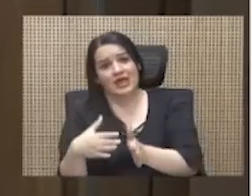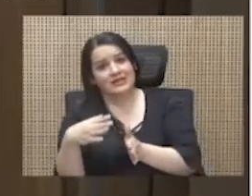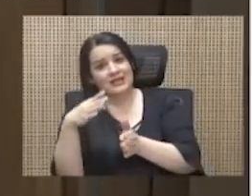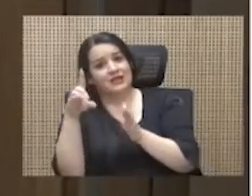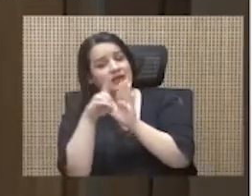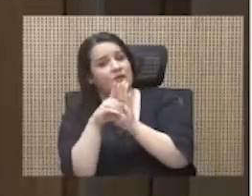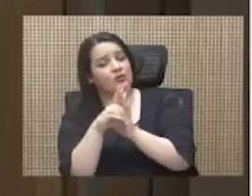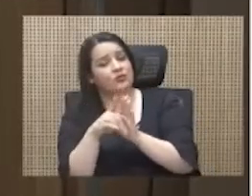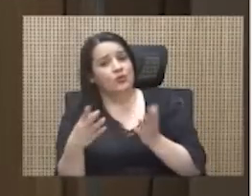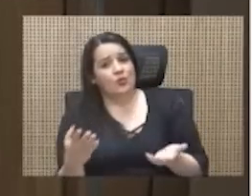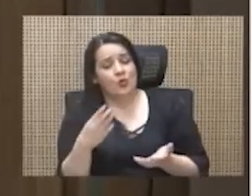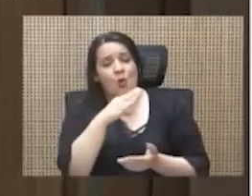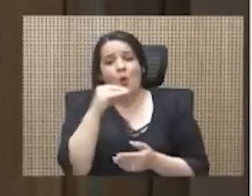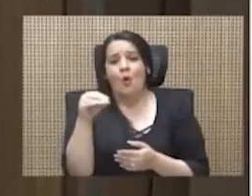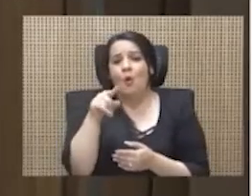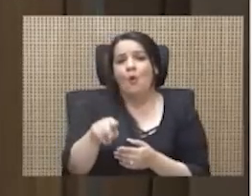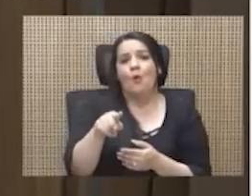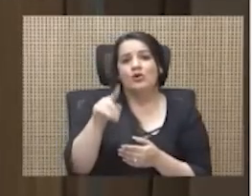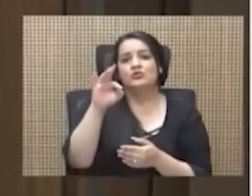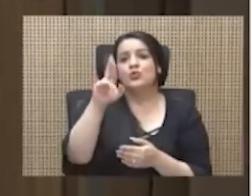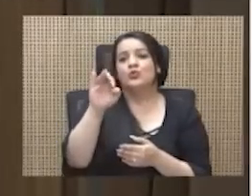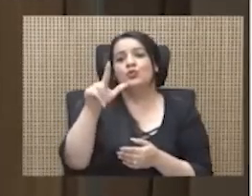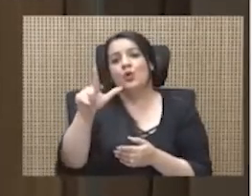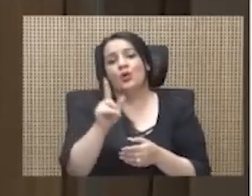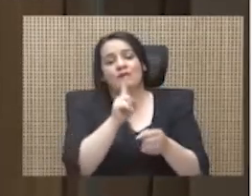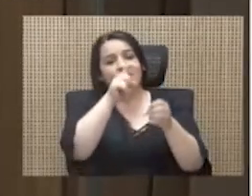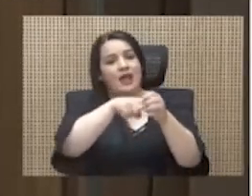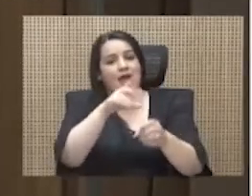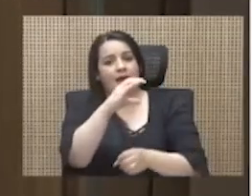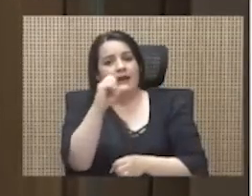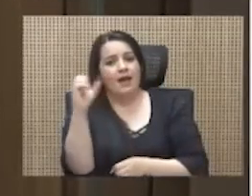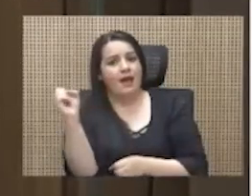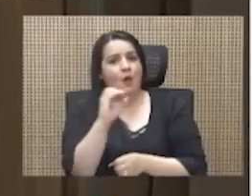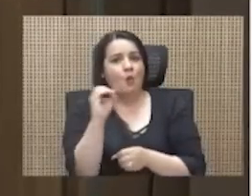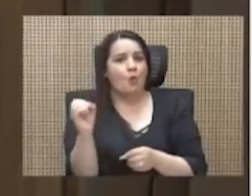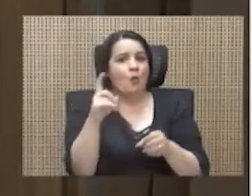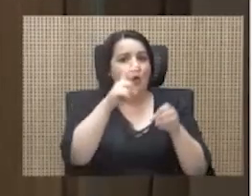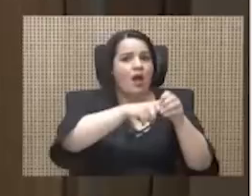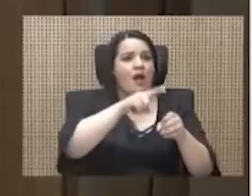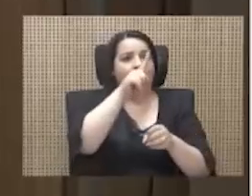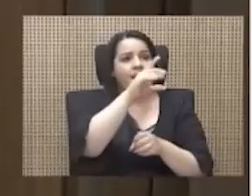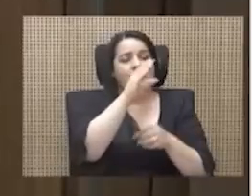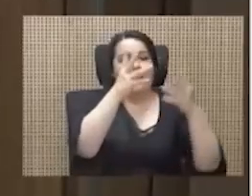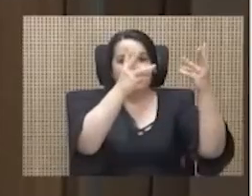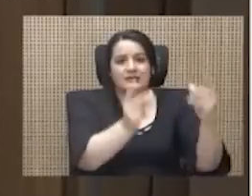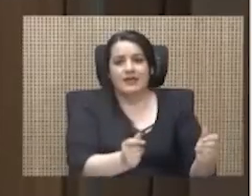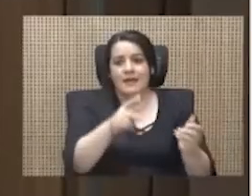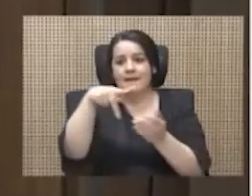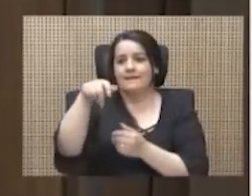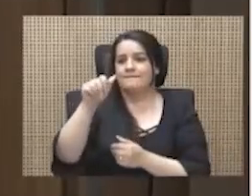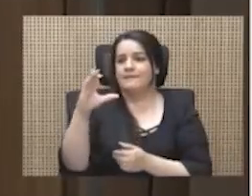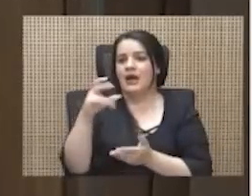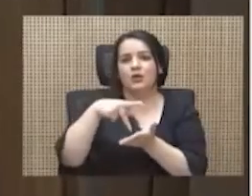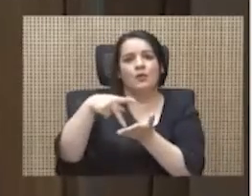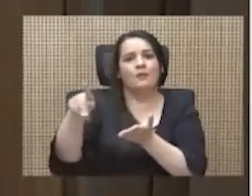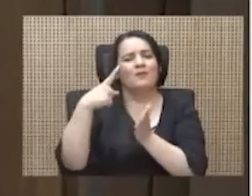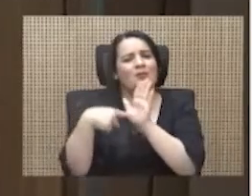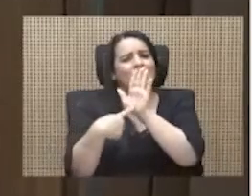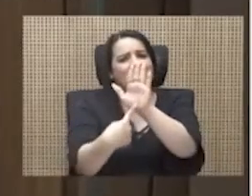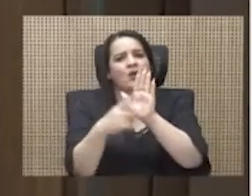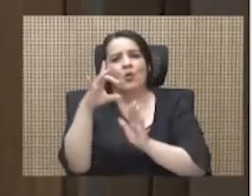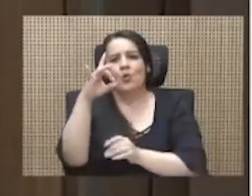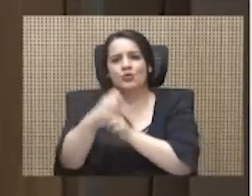sueldo? ¿Está registrado ante la caja, ante Hacienda? Si el PAC no le pagó por ensalzarlo durante ocho años, ¿de qué